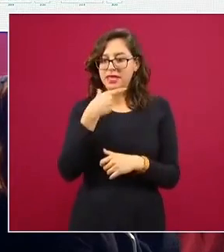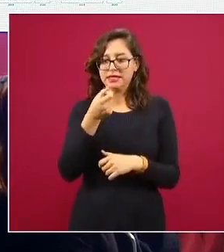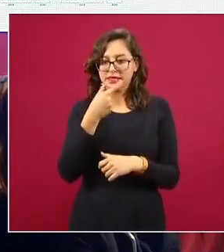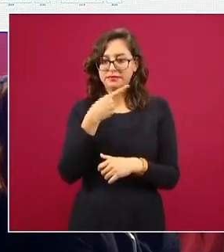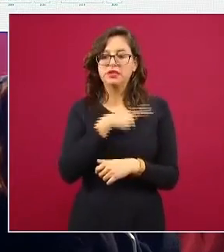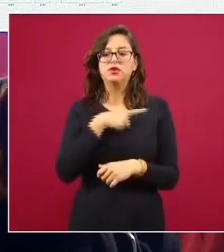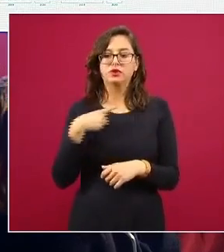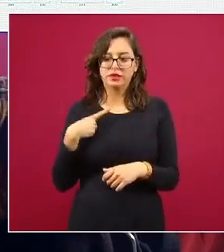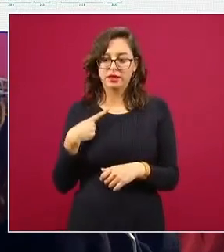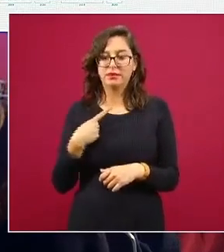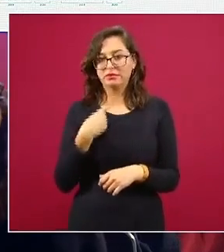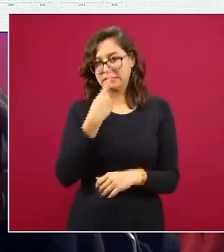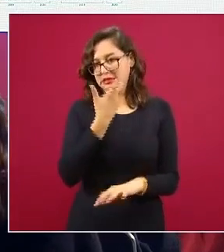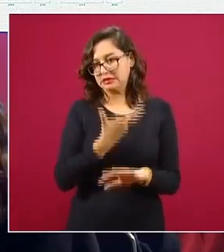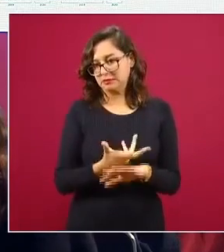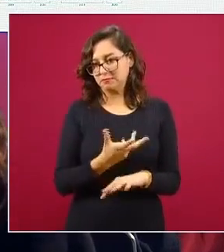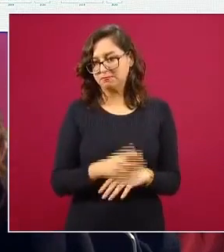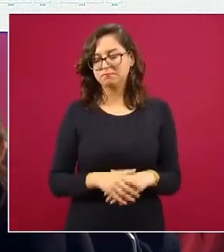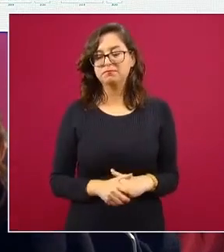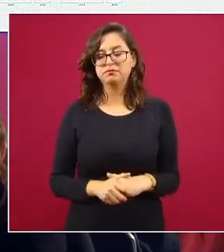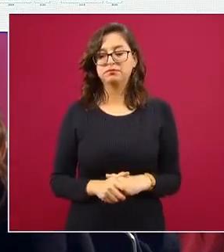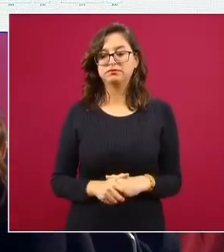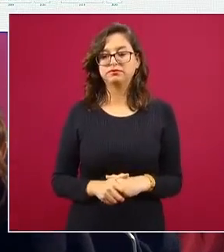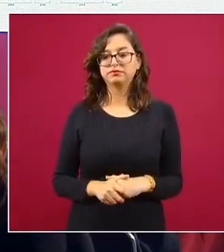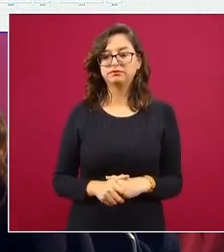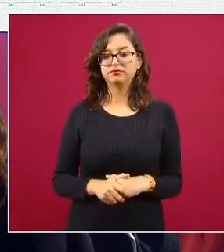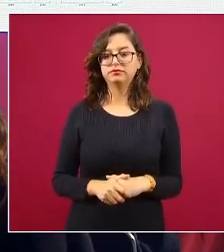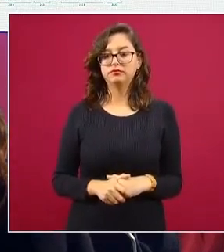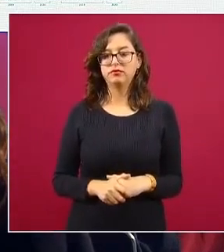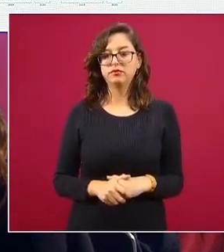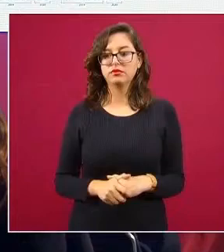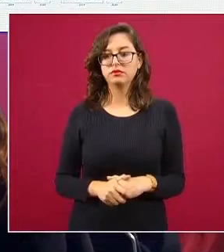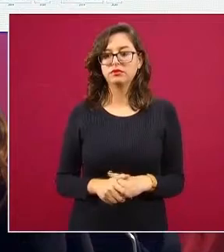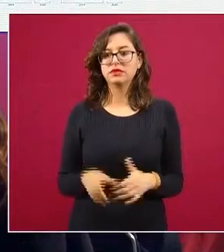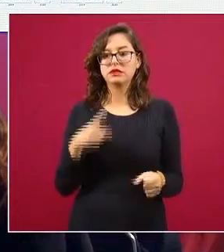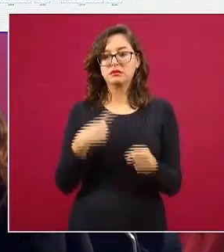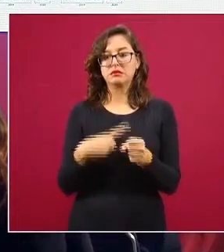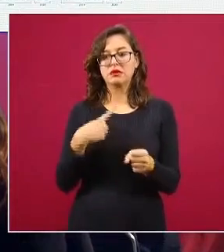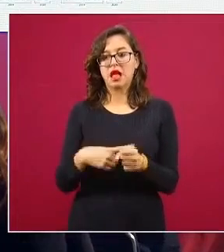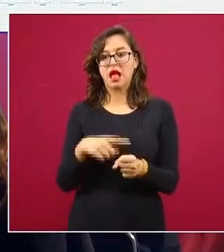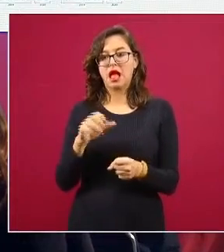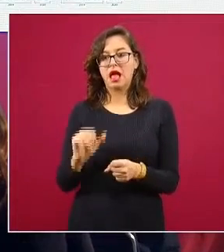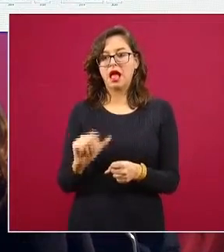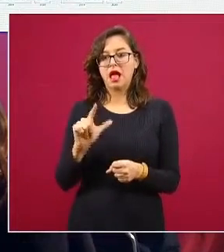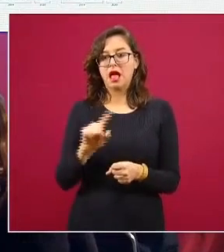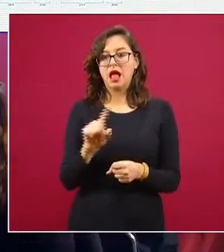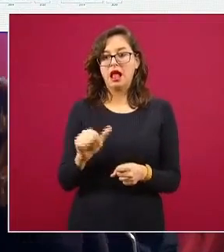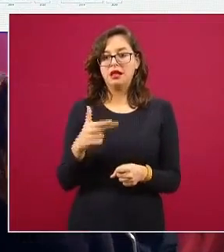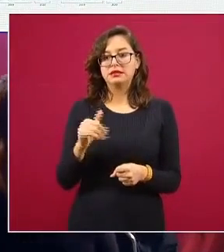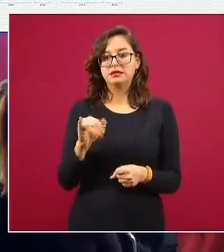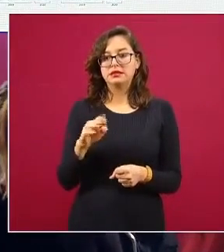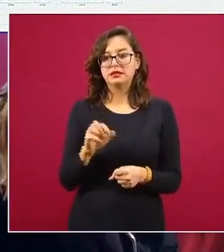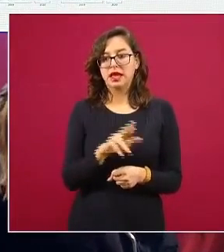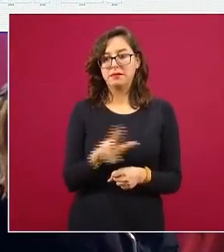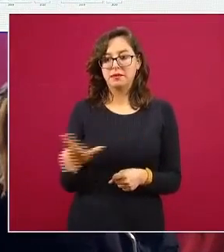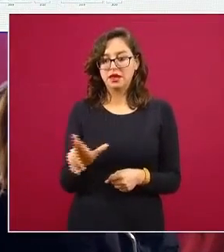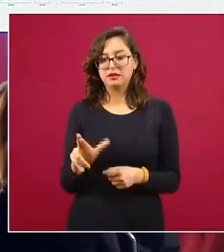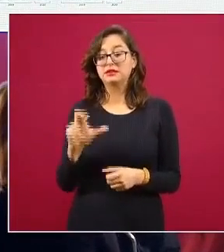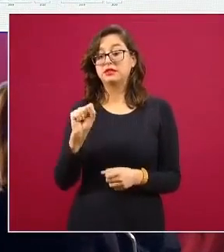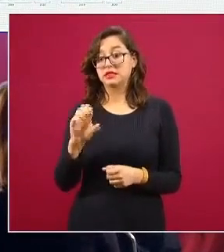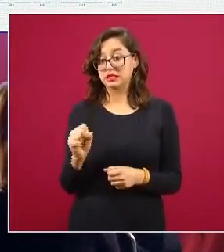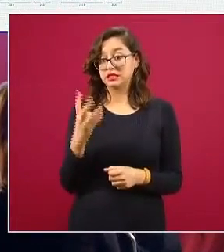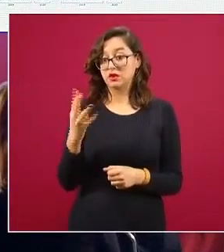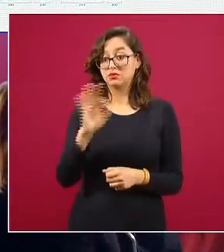se deben tomar diariamente enfermedad de Alzheimer 64% de aumento